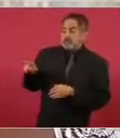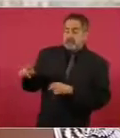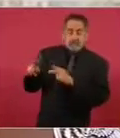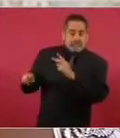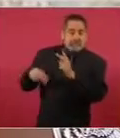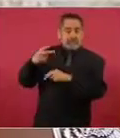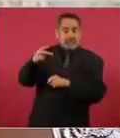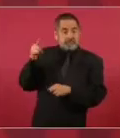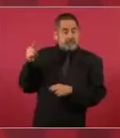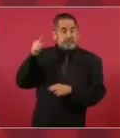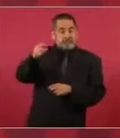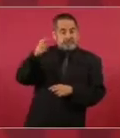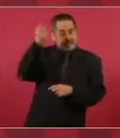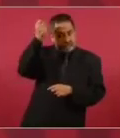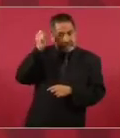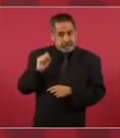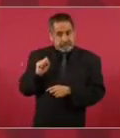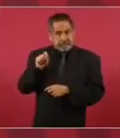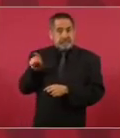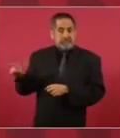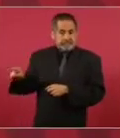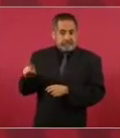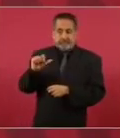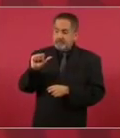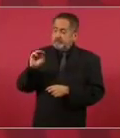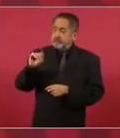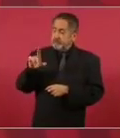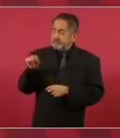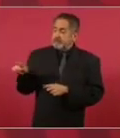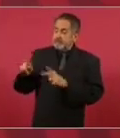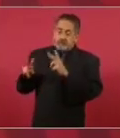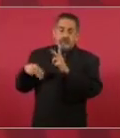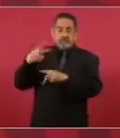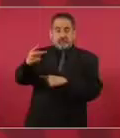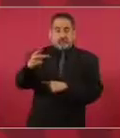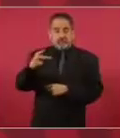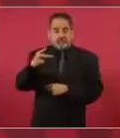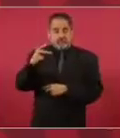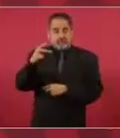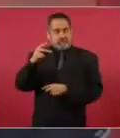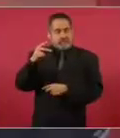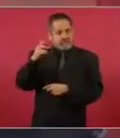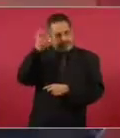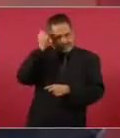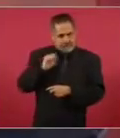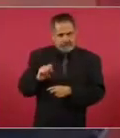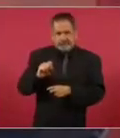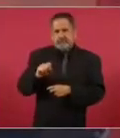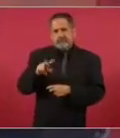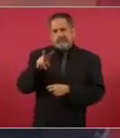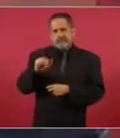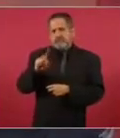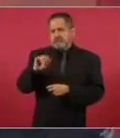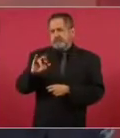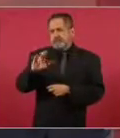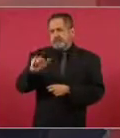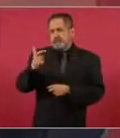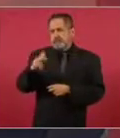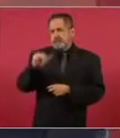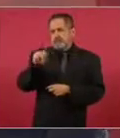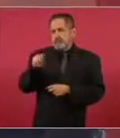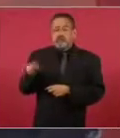a Valladier Aguato, a